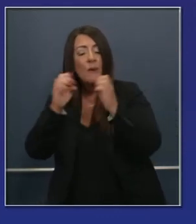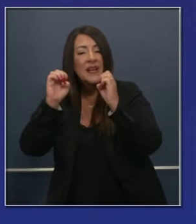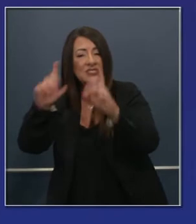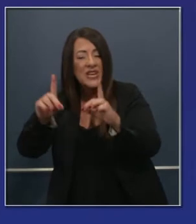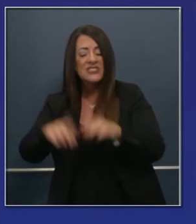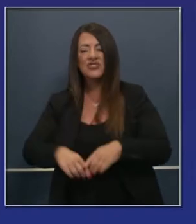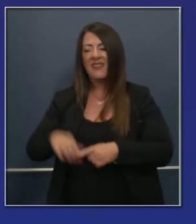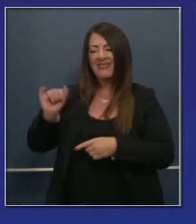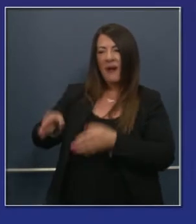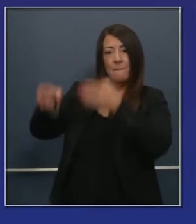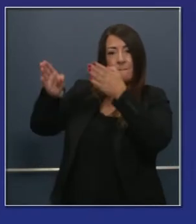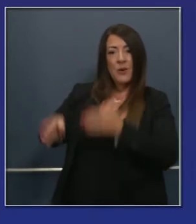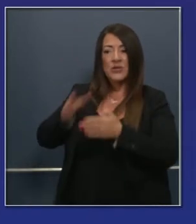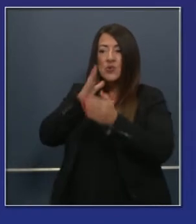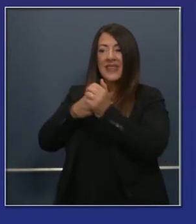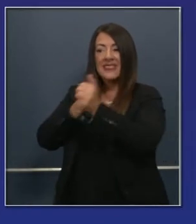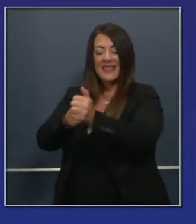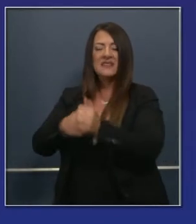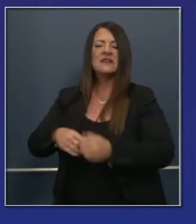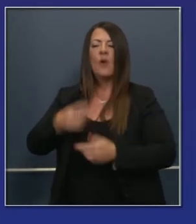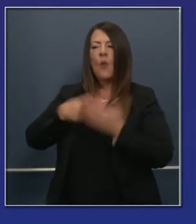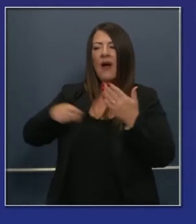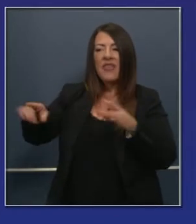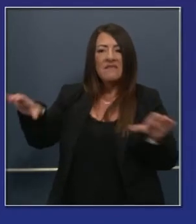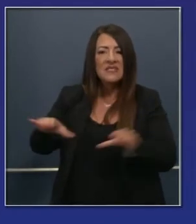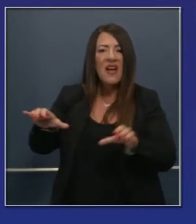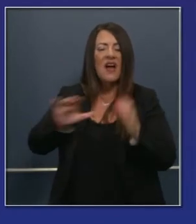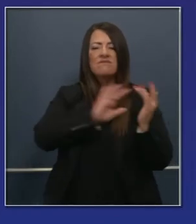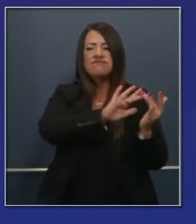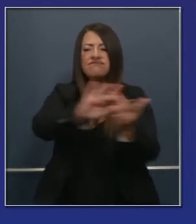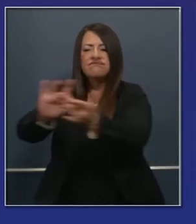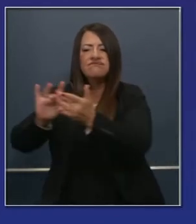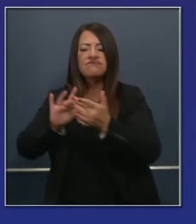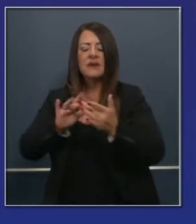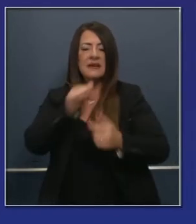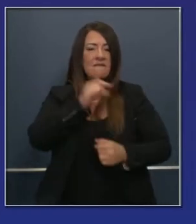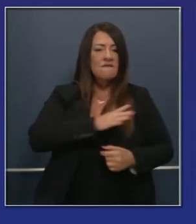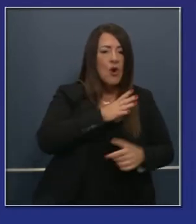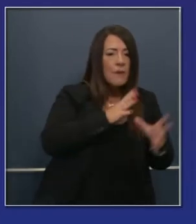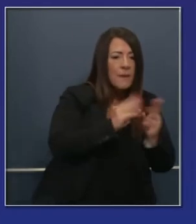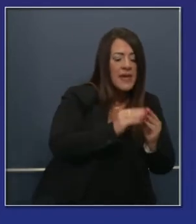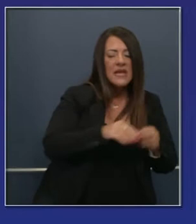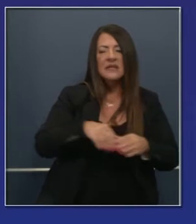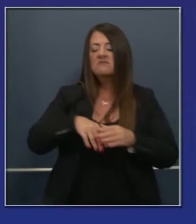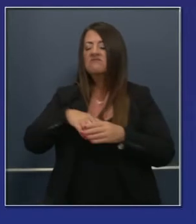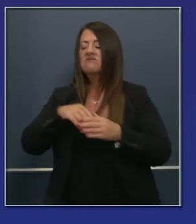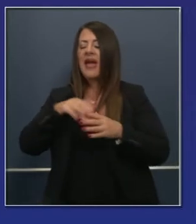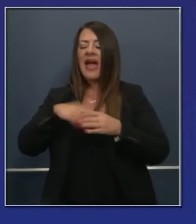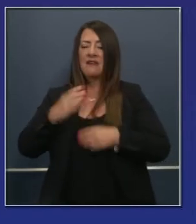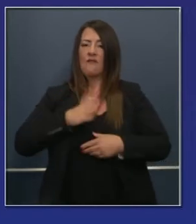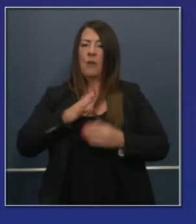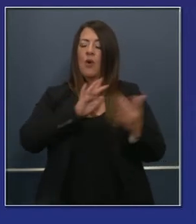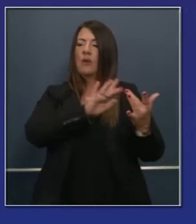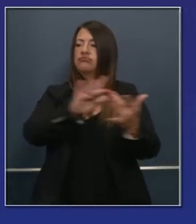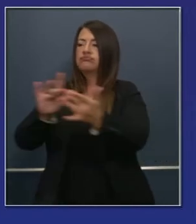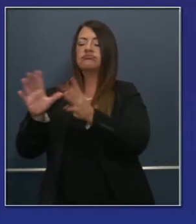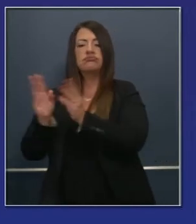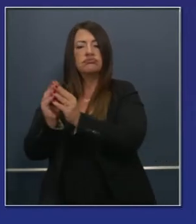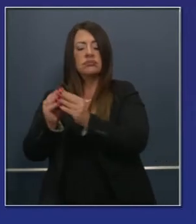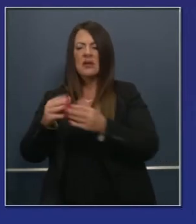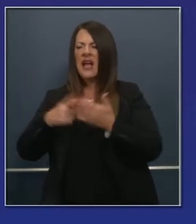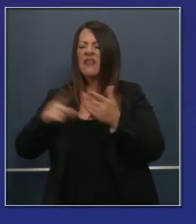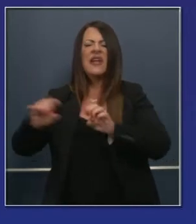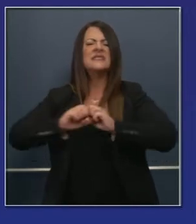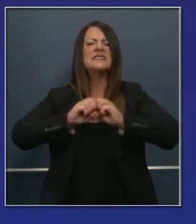El Departamento de Educación ha hecho increíble trabajo en cuanto a su educación y comunicación formal e